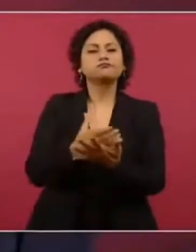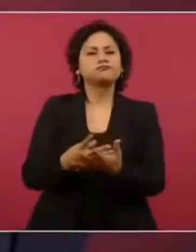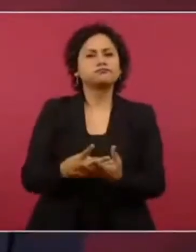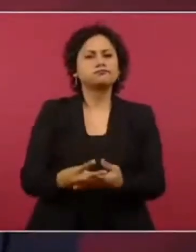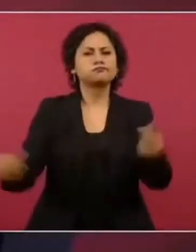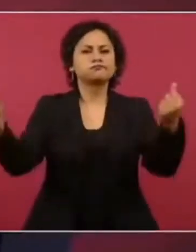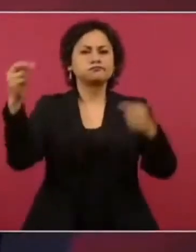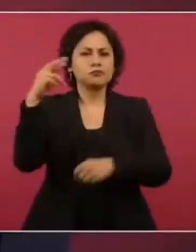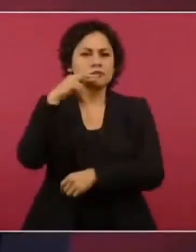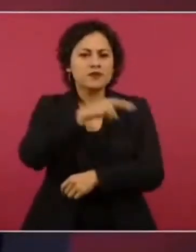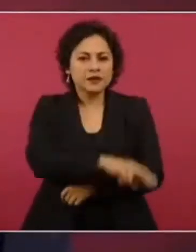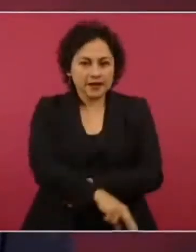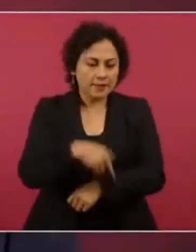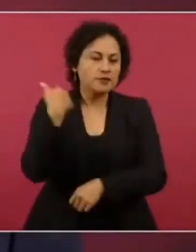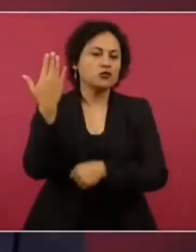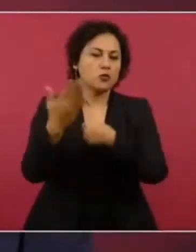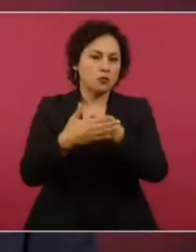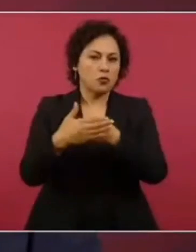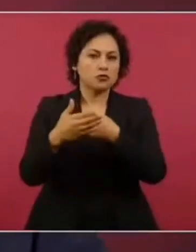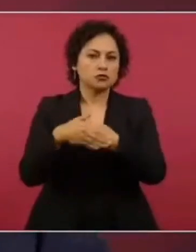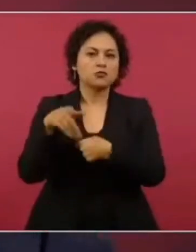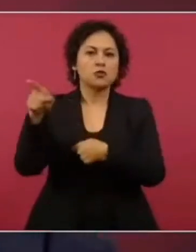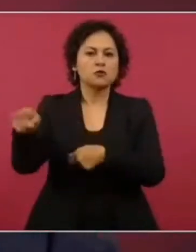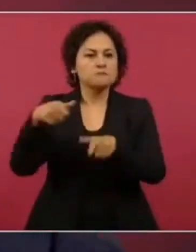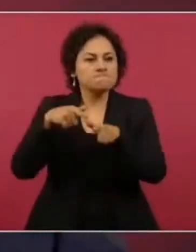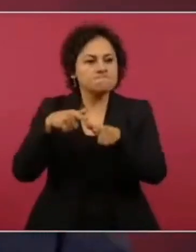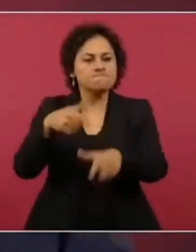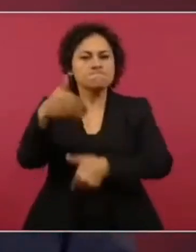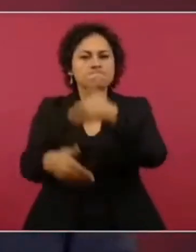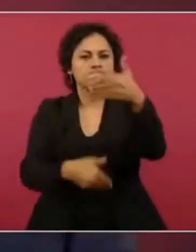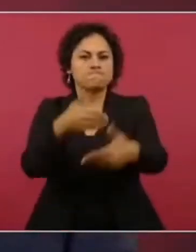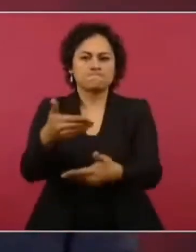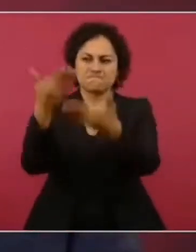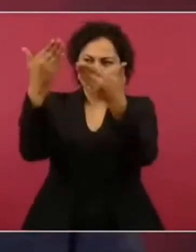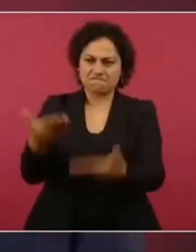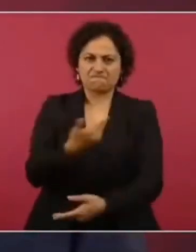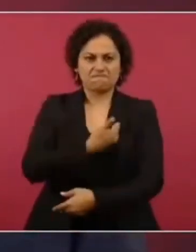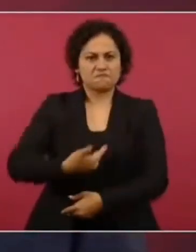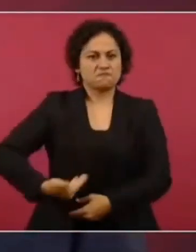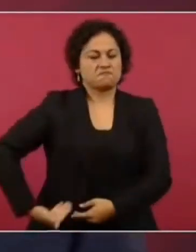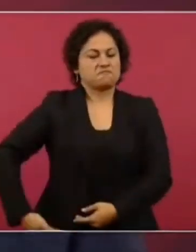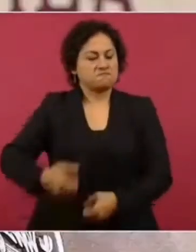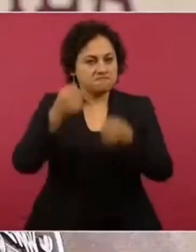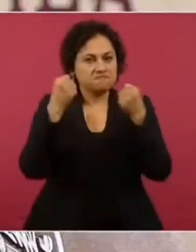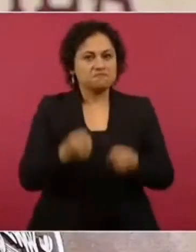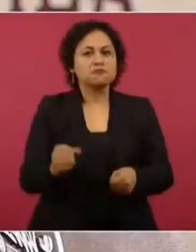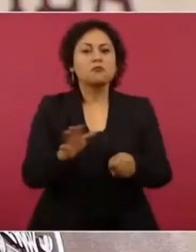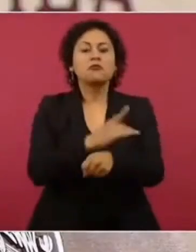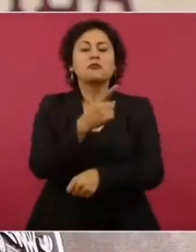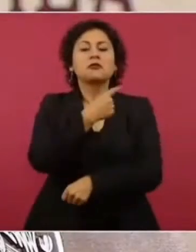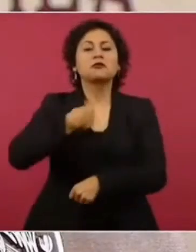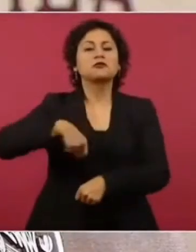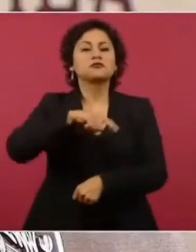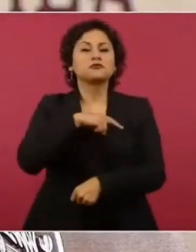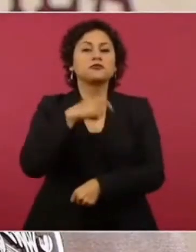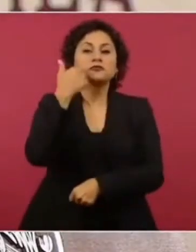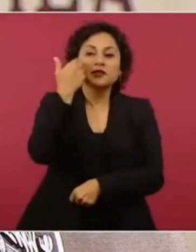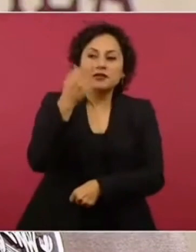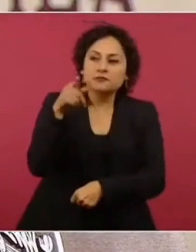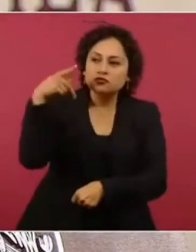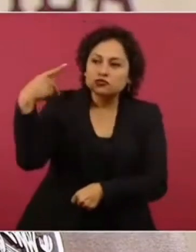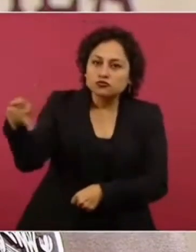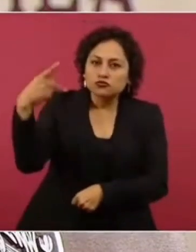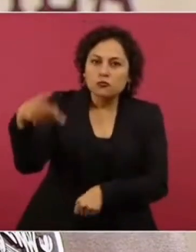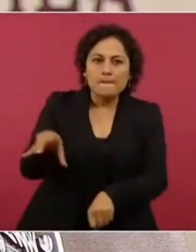para mucho rato todavía, porque ya muchos quisiéramos tener su energía, pero sobre todo su